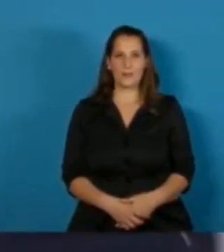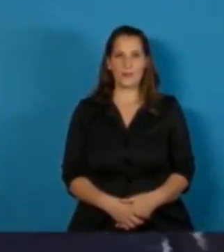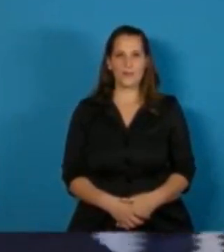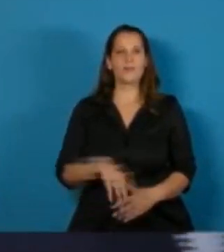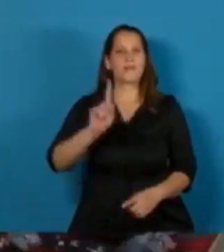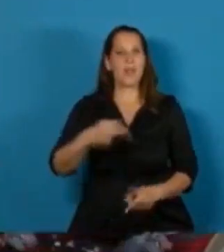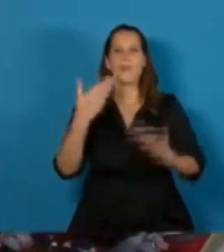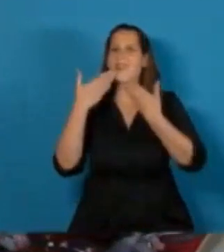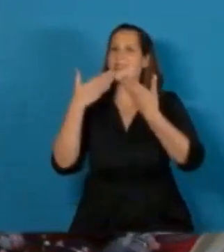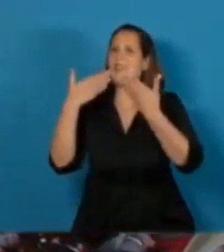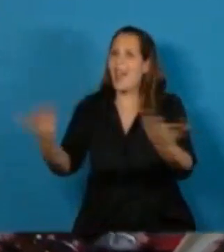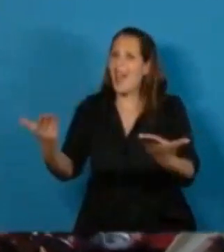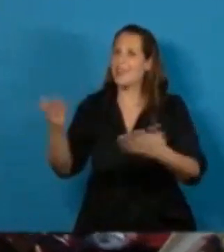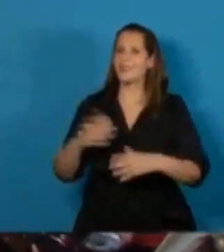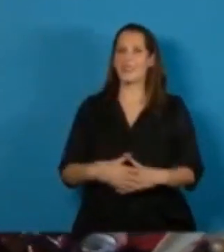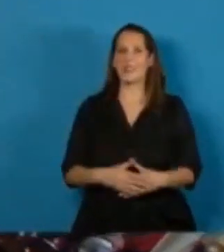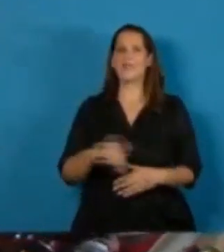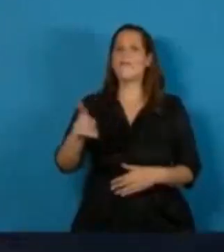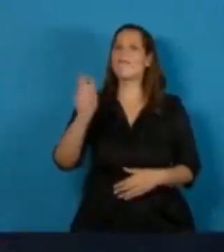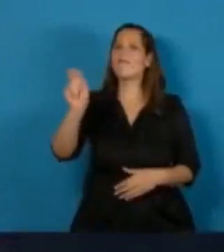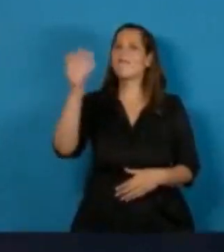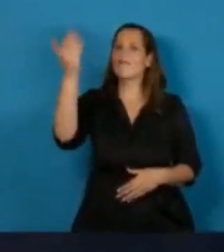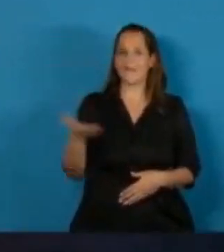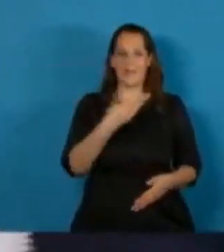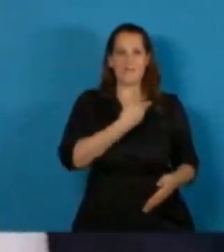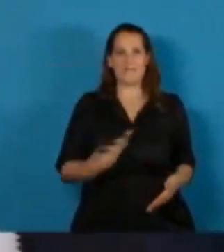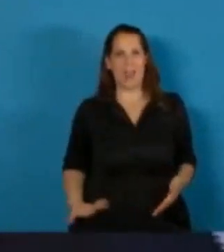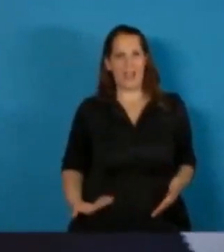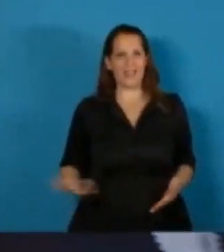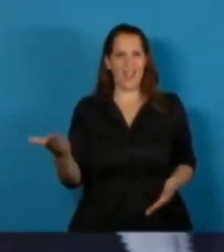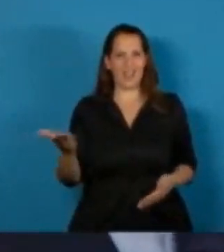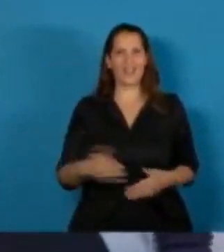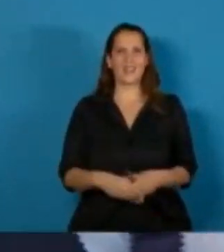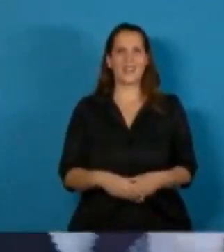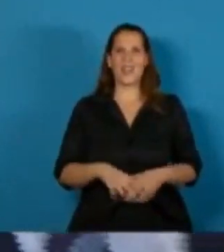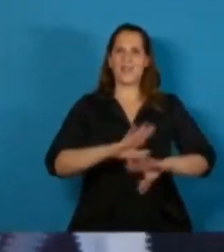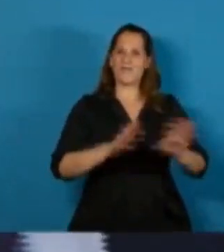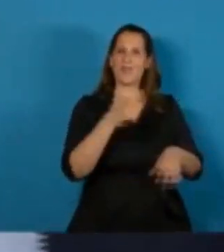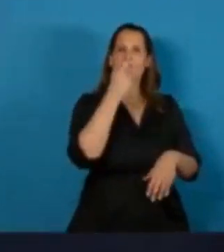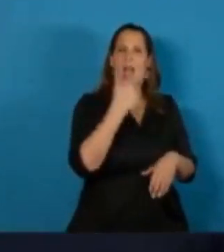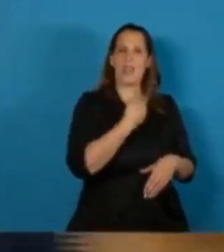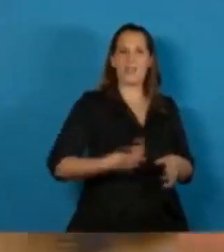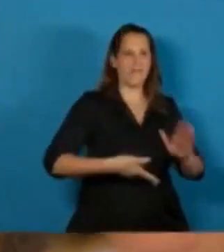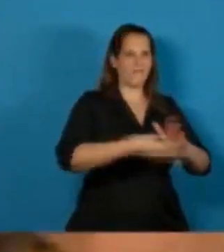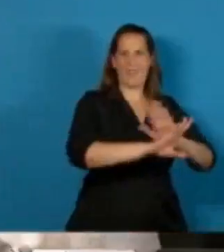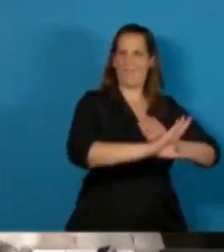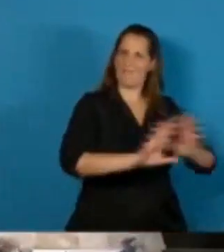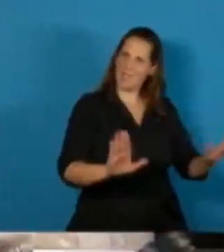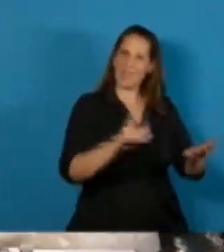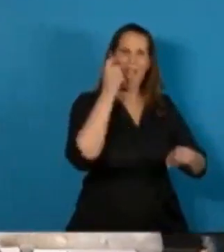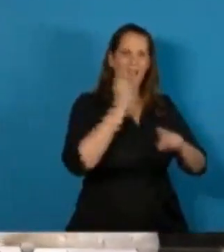Agradecer la presencia del señor Presidente saliente, el ingeniero Mauricio Macri,